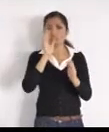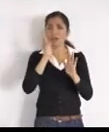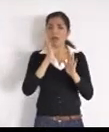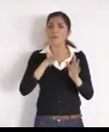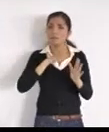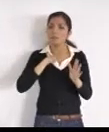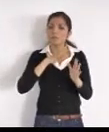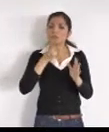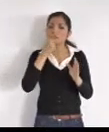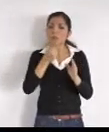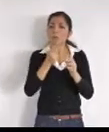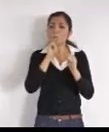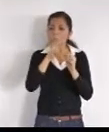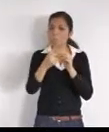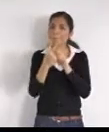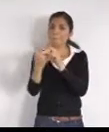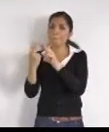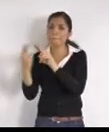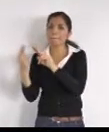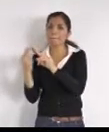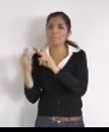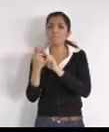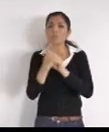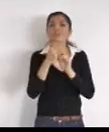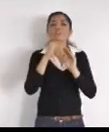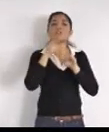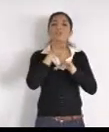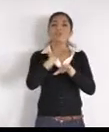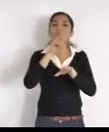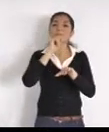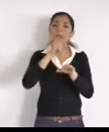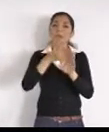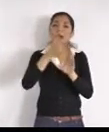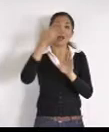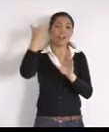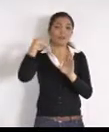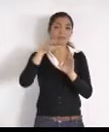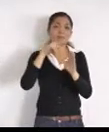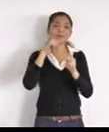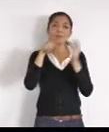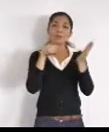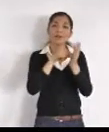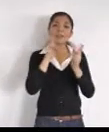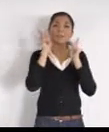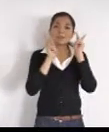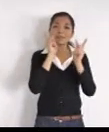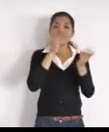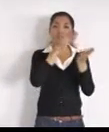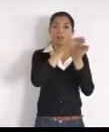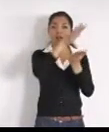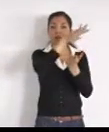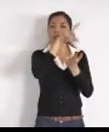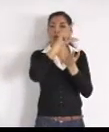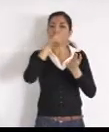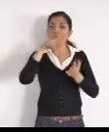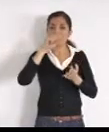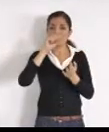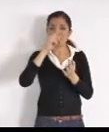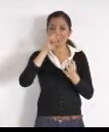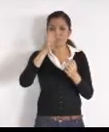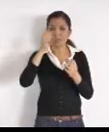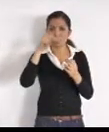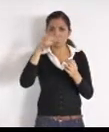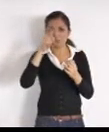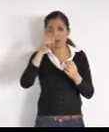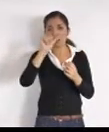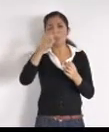cuando estuvimos, haciendo visitas, en Lomas de San Agustín, si me pasas el tema, digo, tus datos, para revisar el tema, ya tenía yo reportada,